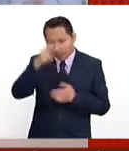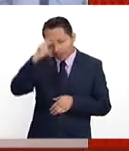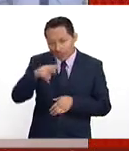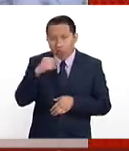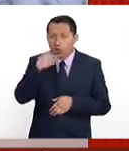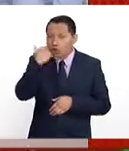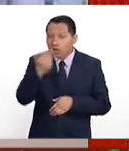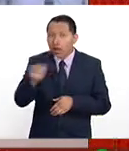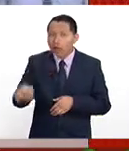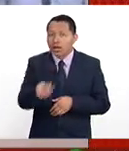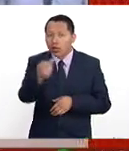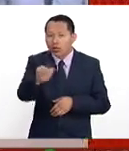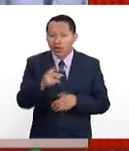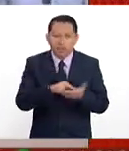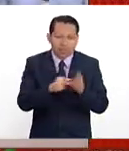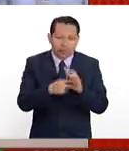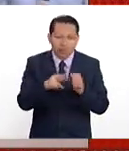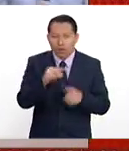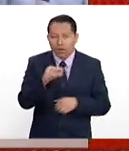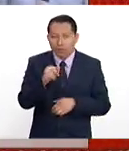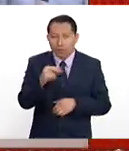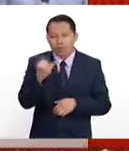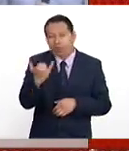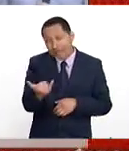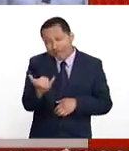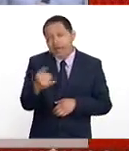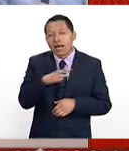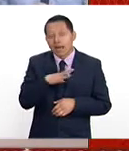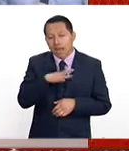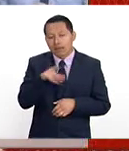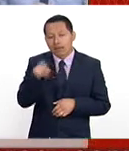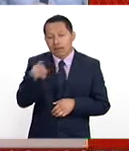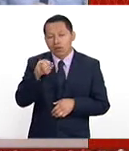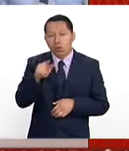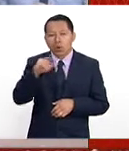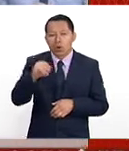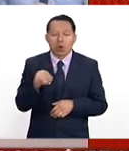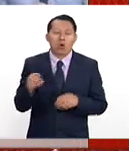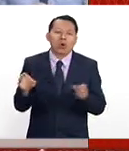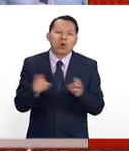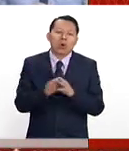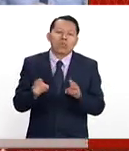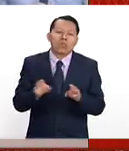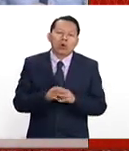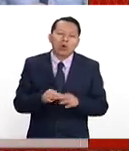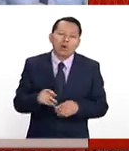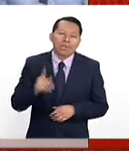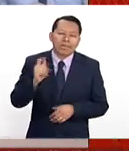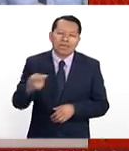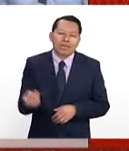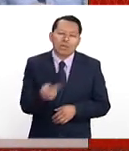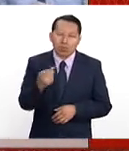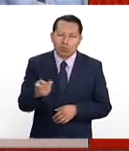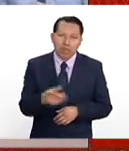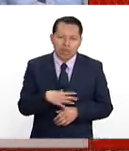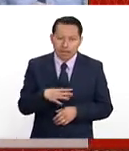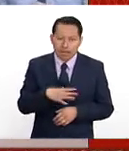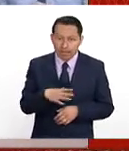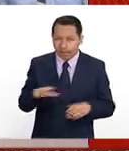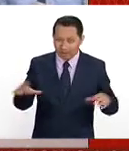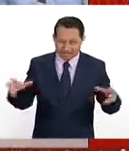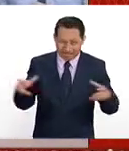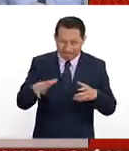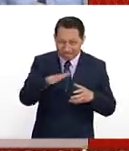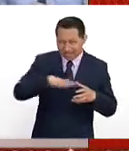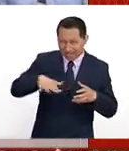gustaría preguntarles, ingeniero Ramiro, y también a ti, Julio, es cómo ha cambiado la vida en esa